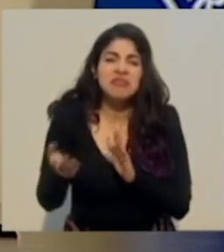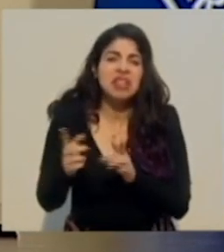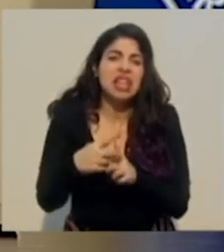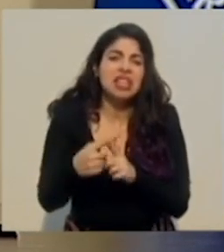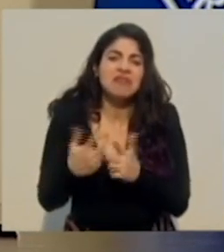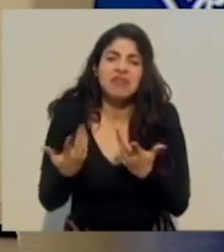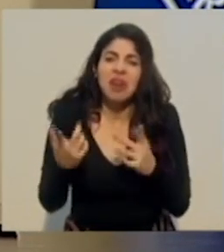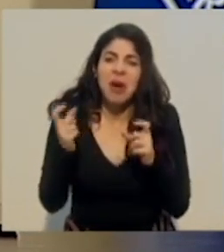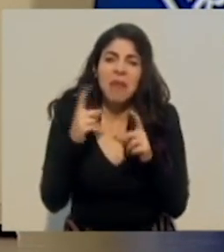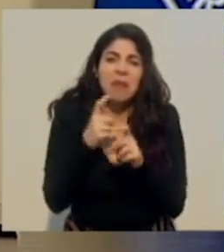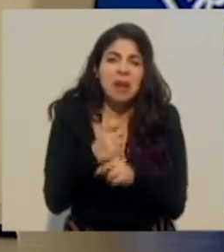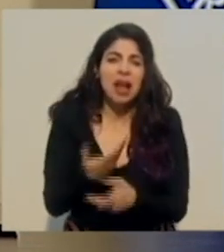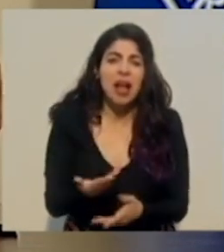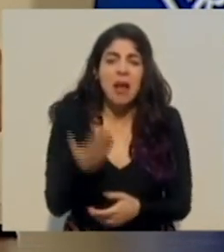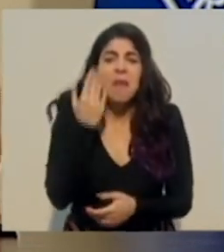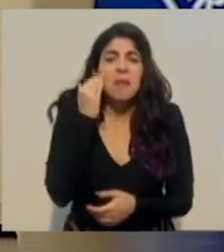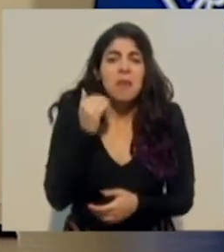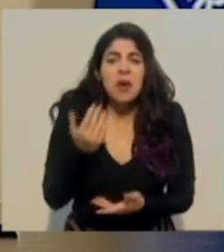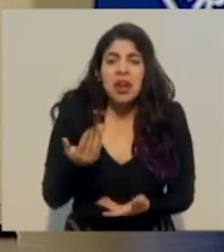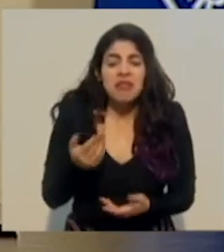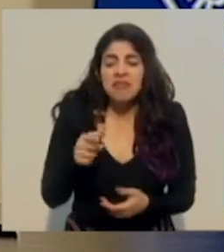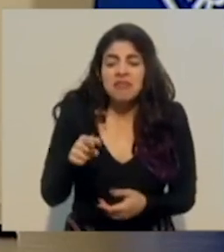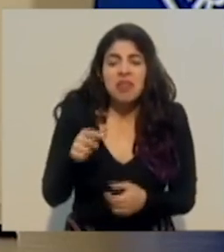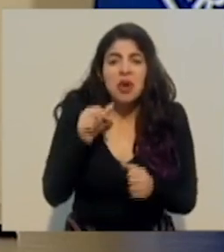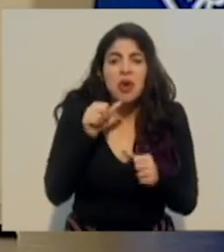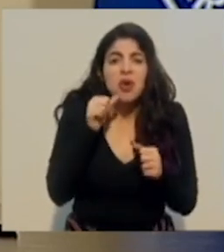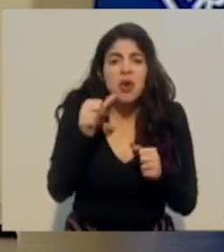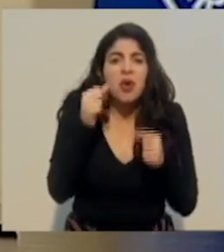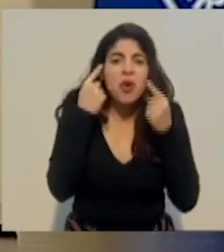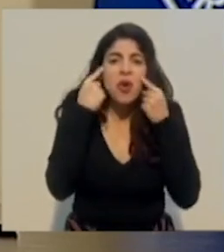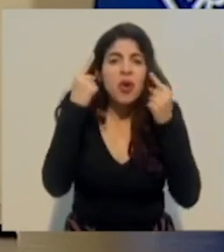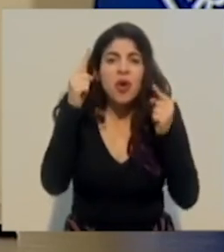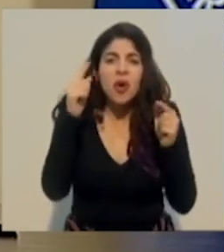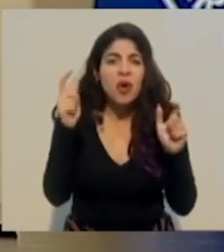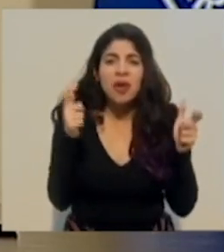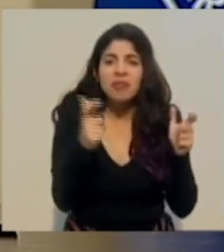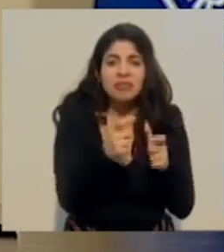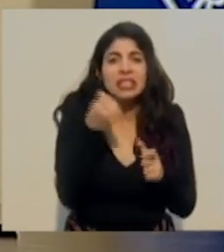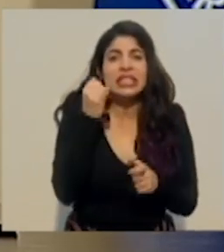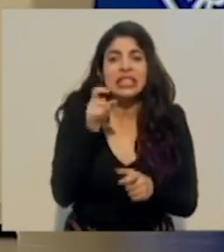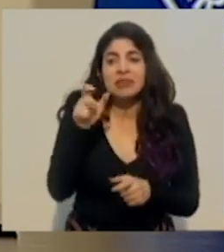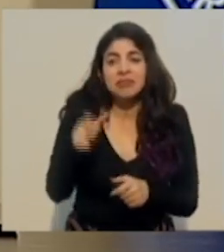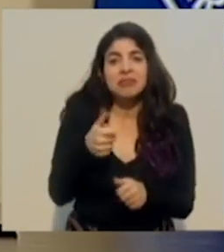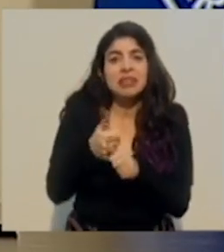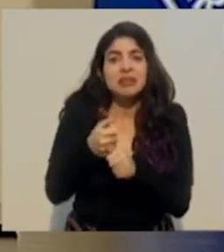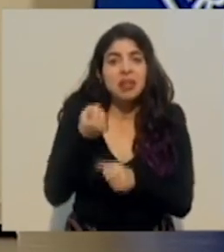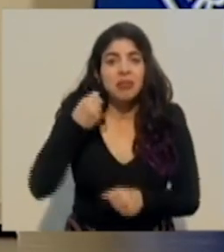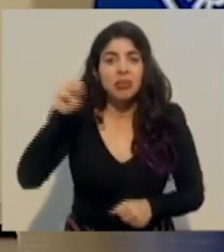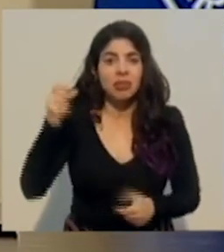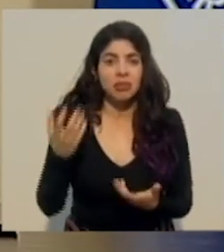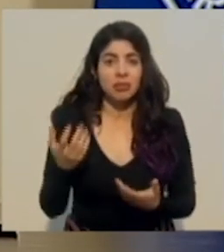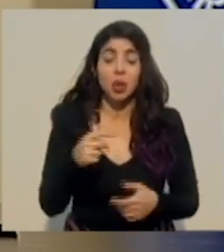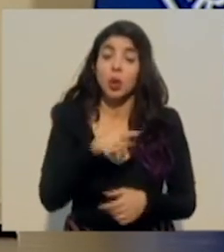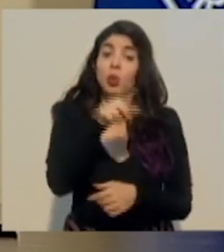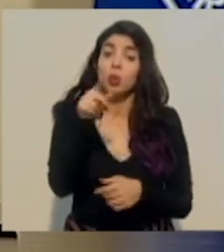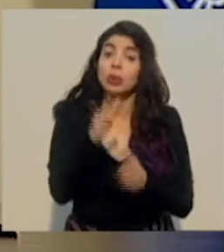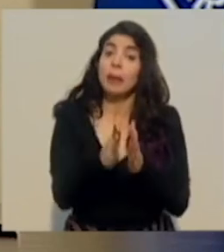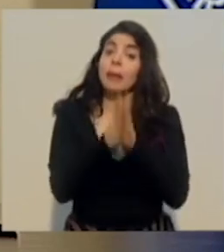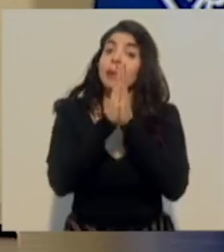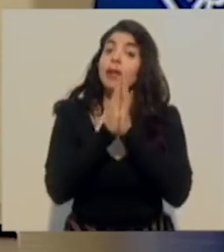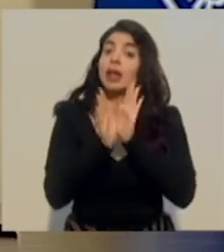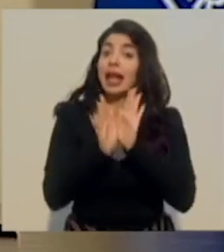Porque entonces no vamos a mitigar. Creemos que ustedes nos lo pidieron en general, la ciudadanía.